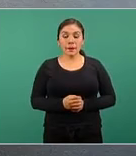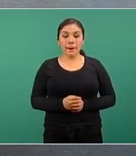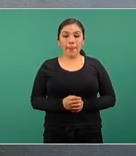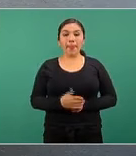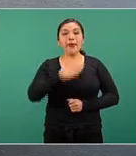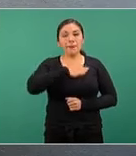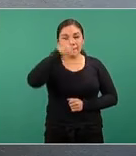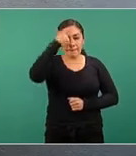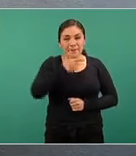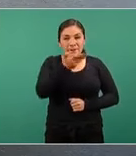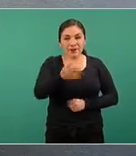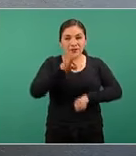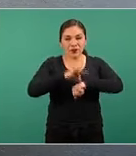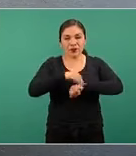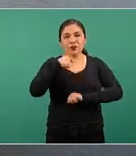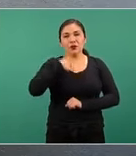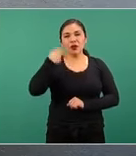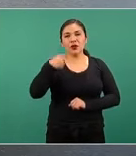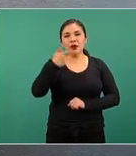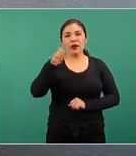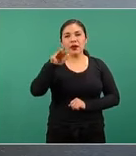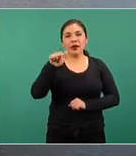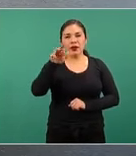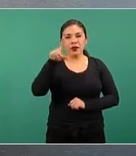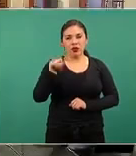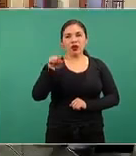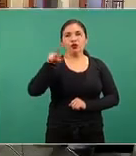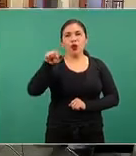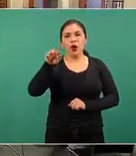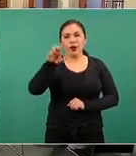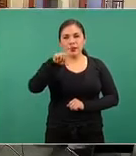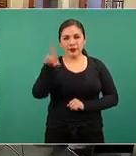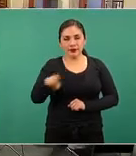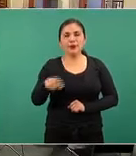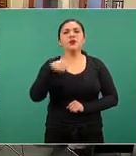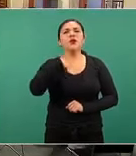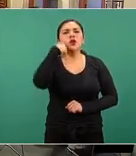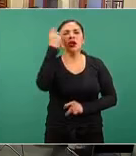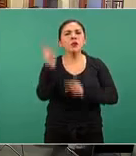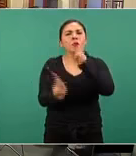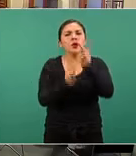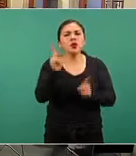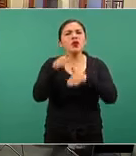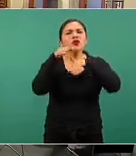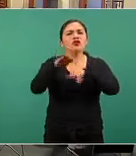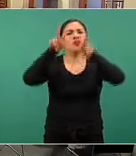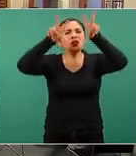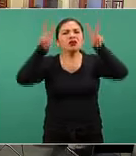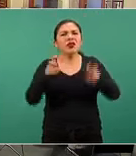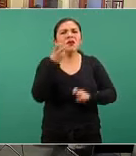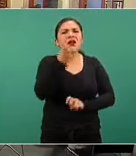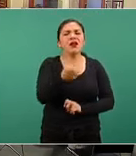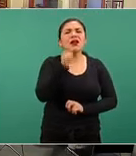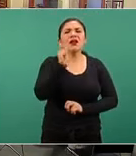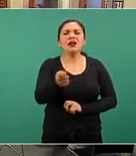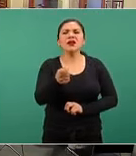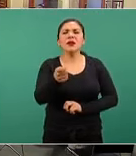Buenas noches, doctores. Gerardo Suárez, del periódico Leraldo de México. Quiero preguntar sobre el tema de este